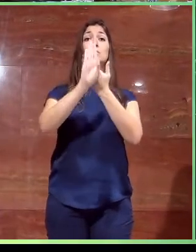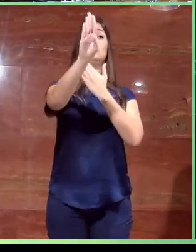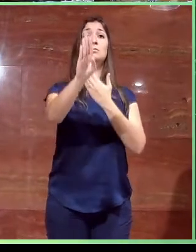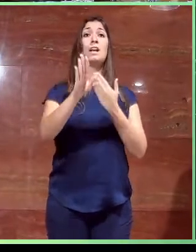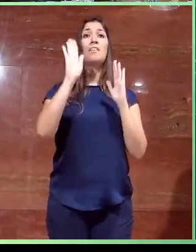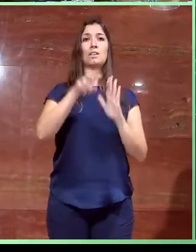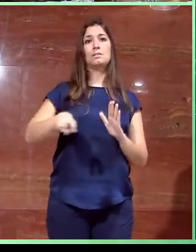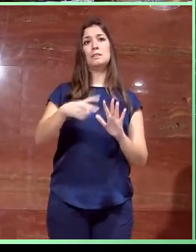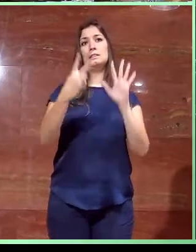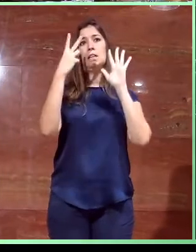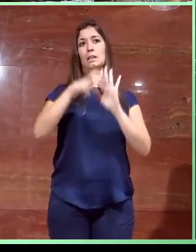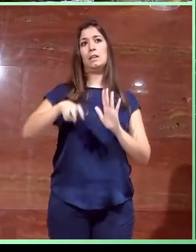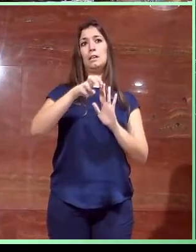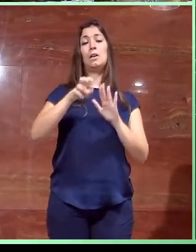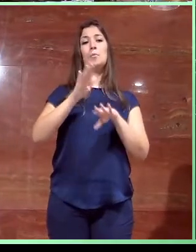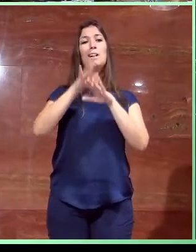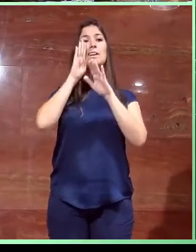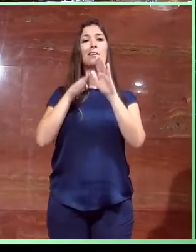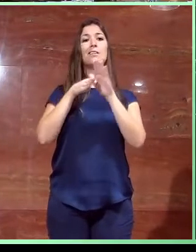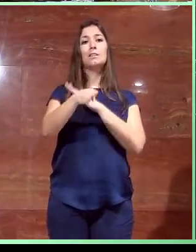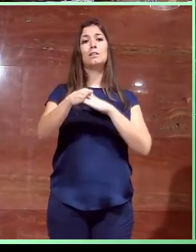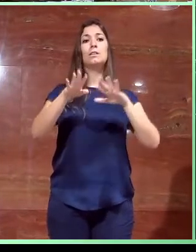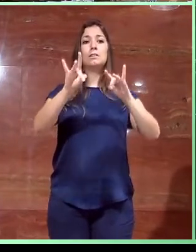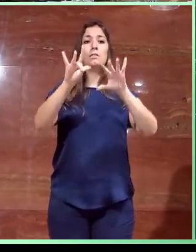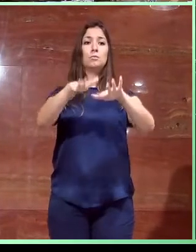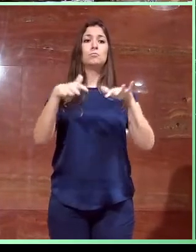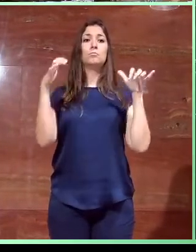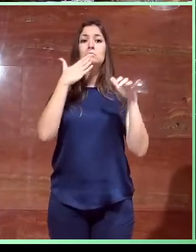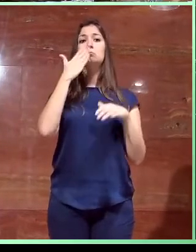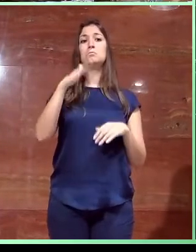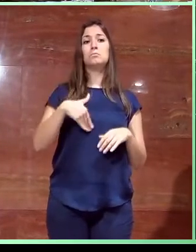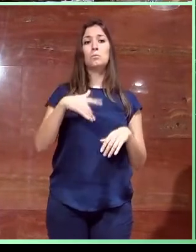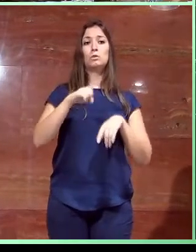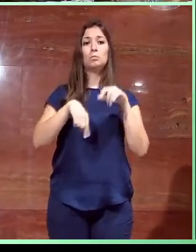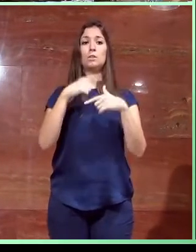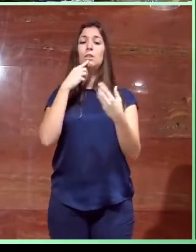un salón de actos de unas 200 personas.